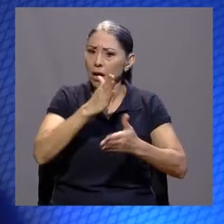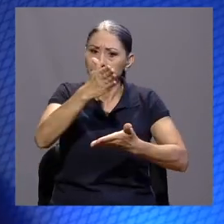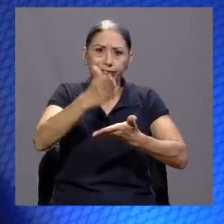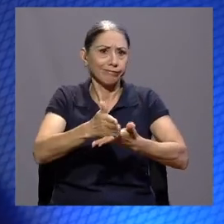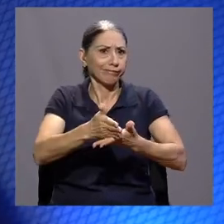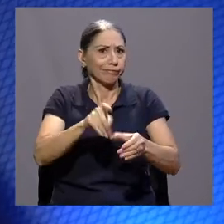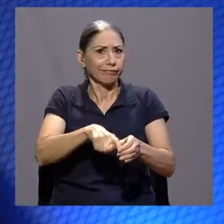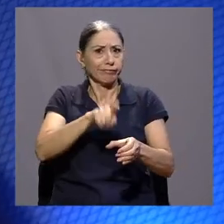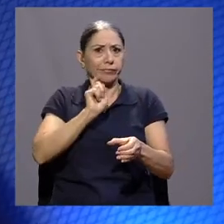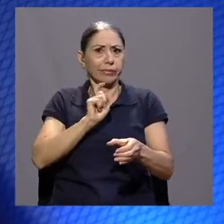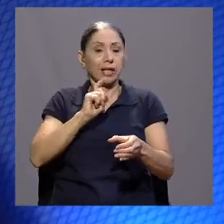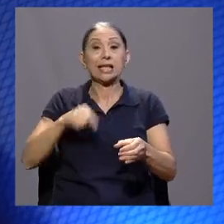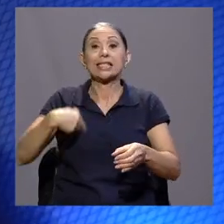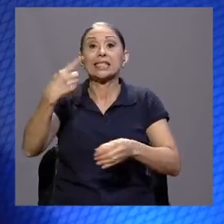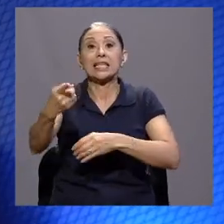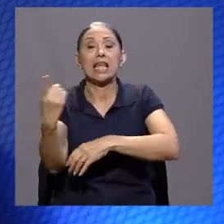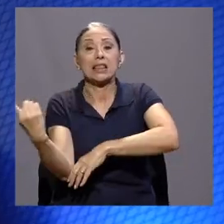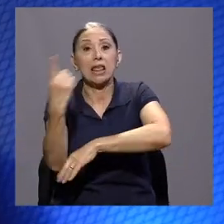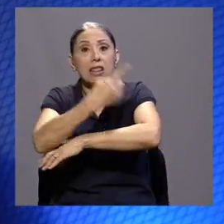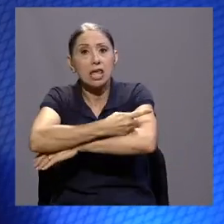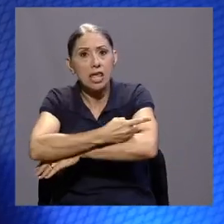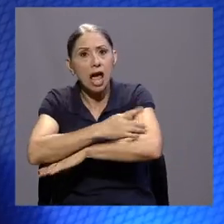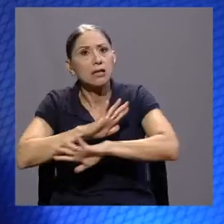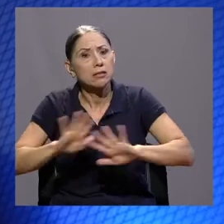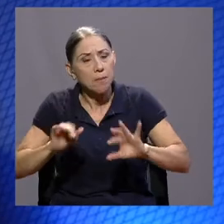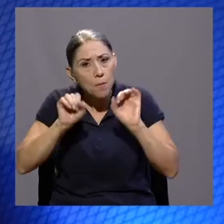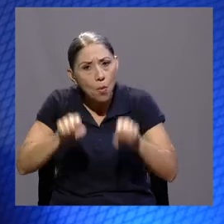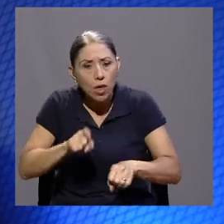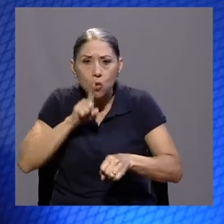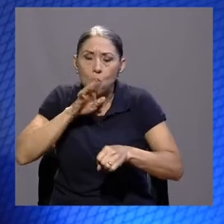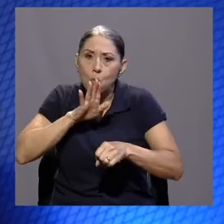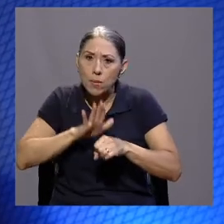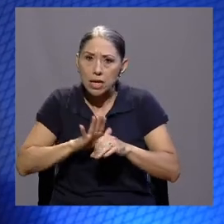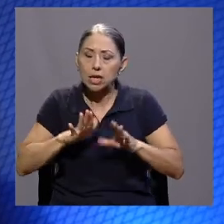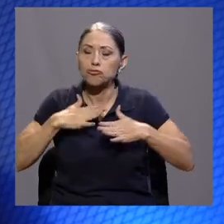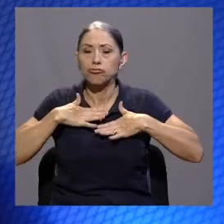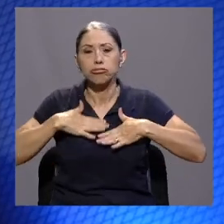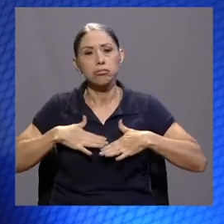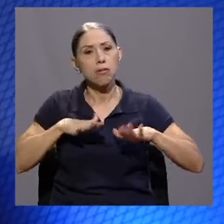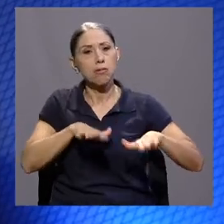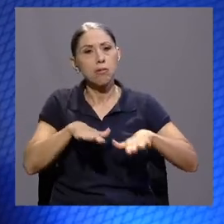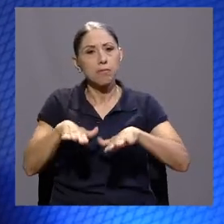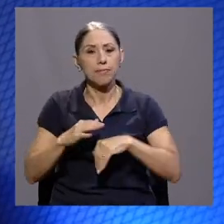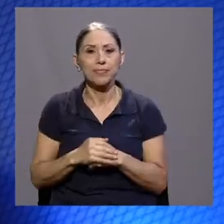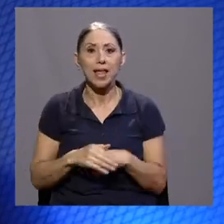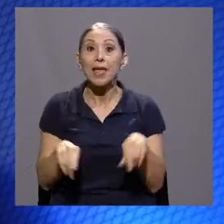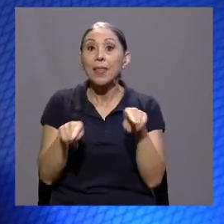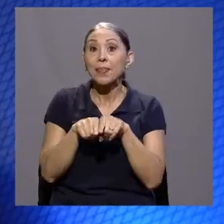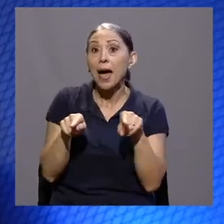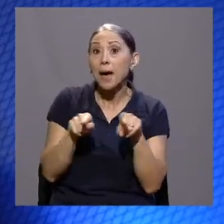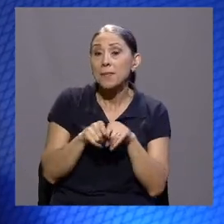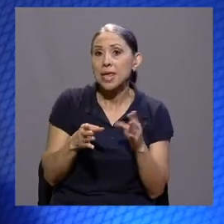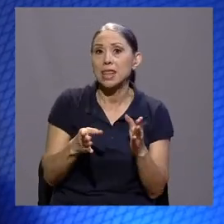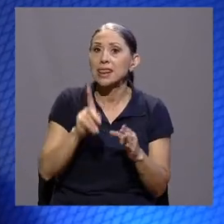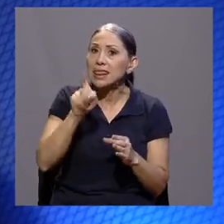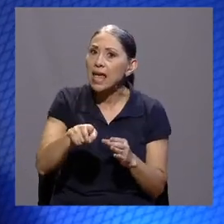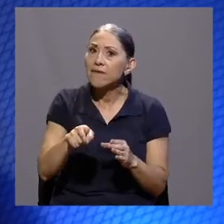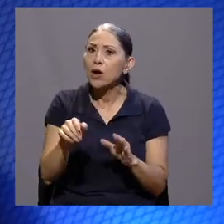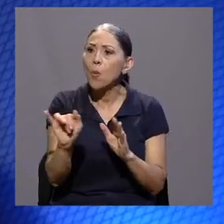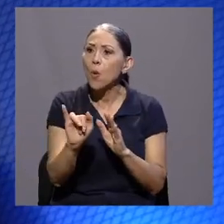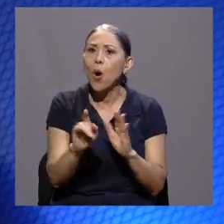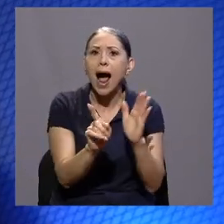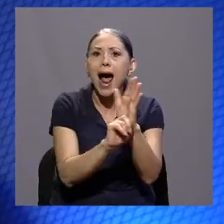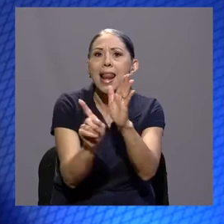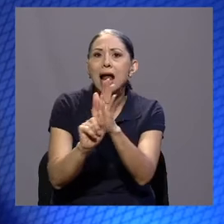bien con las tareas correspondientes del siguiente día. Por ejemplo, tener alarmas para los tiempos de comida, muy importante.